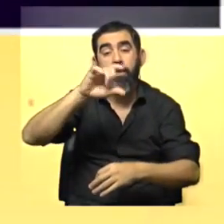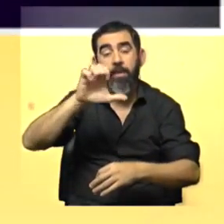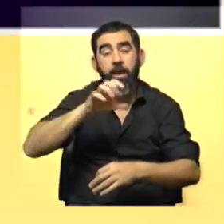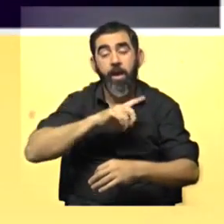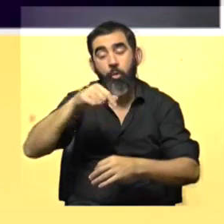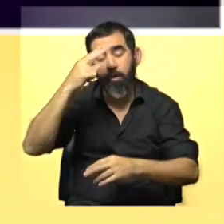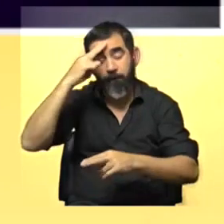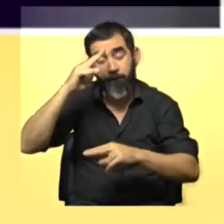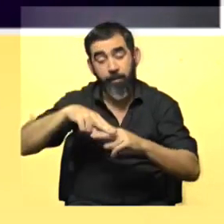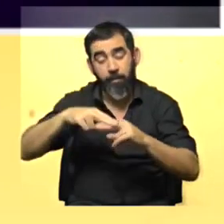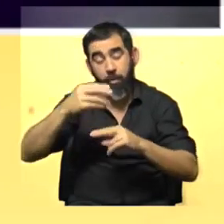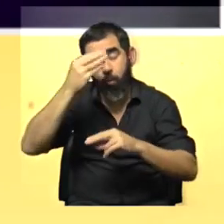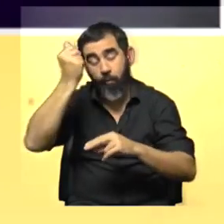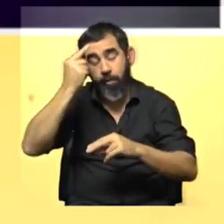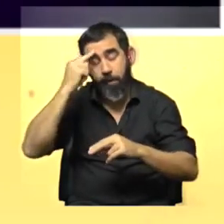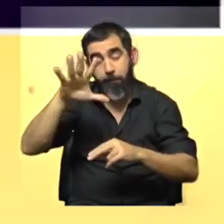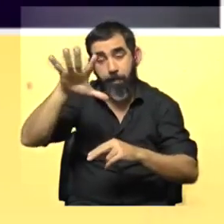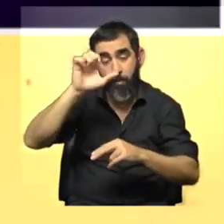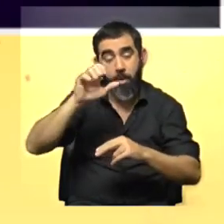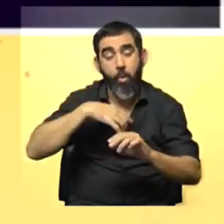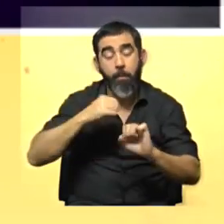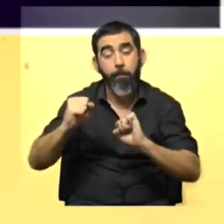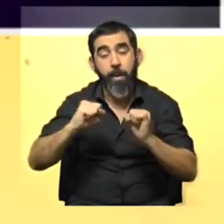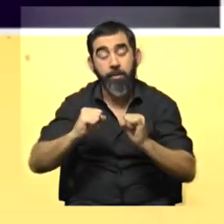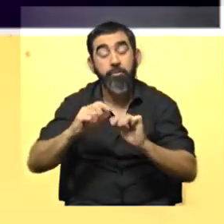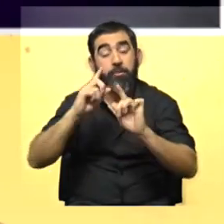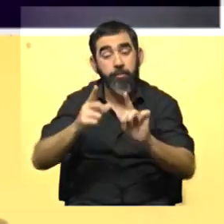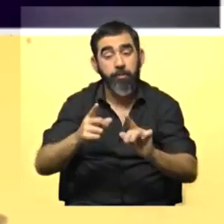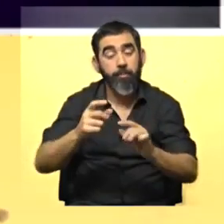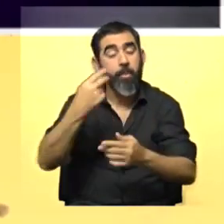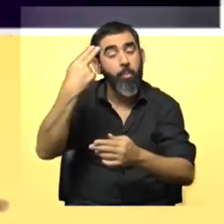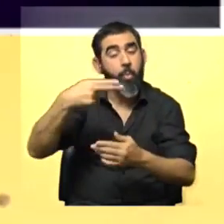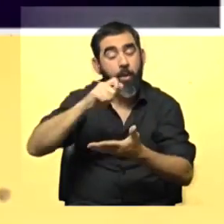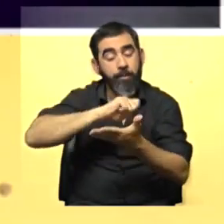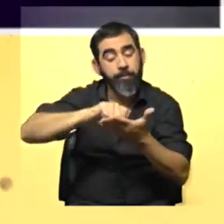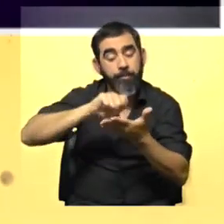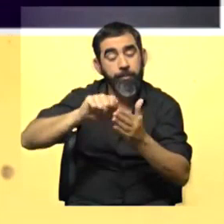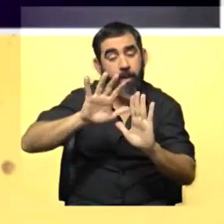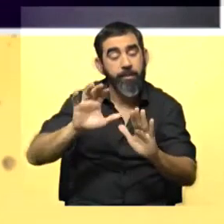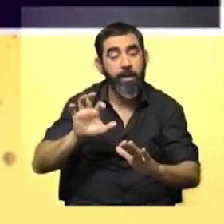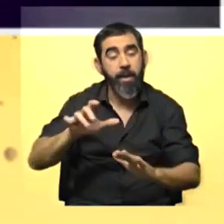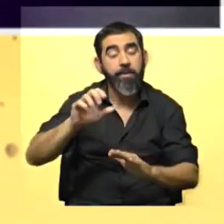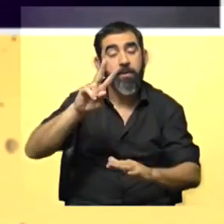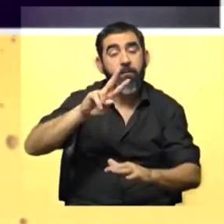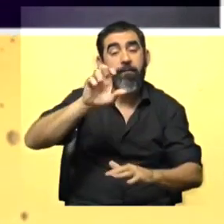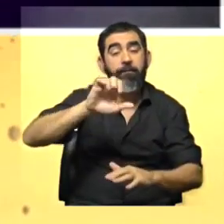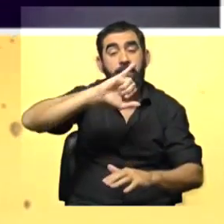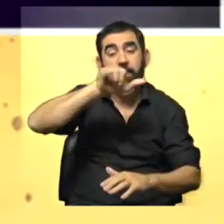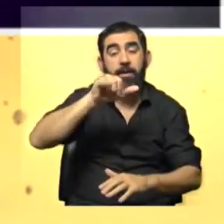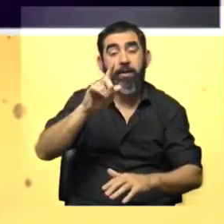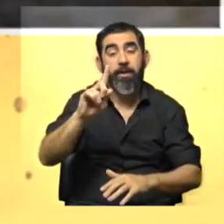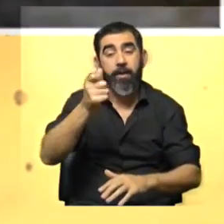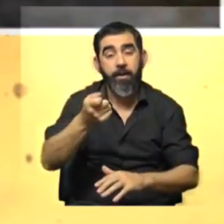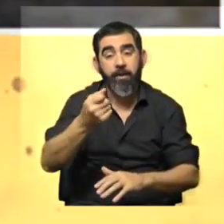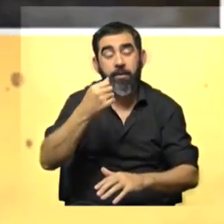Alzheimer y el Parkinson, pero que nunca fueron descritos en la literatura en tipos de cáncer de vejillo. Y bueno, nos